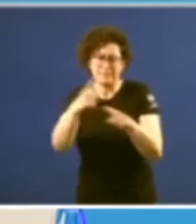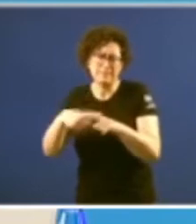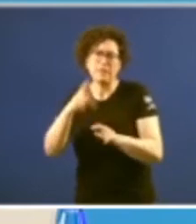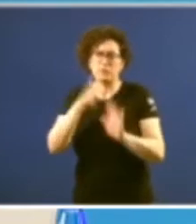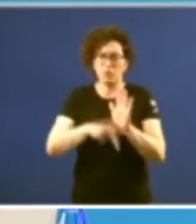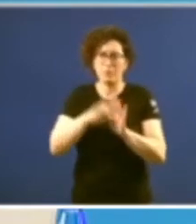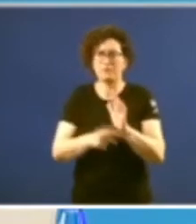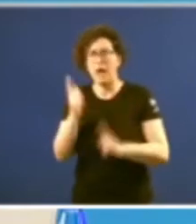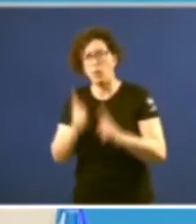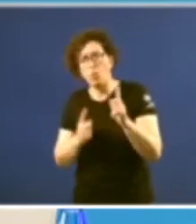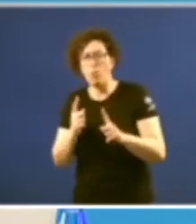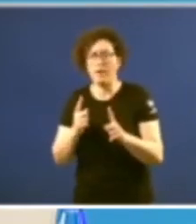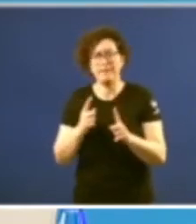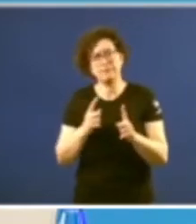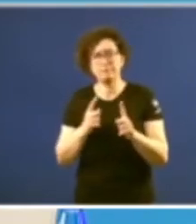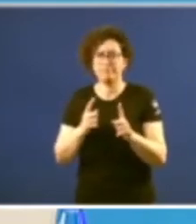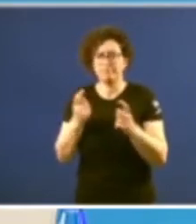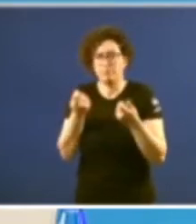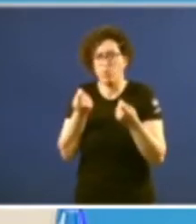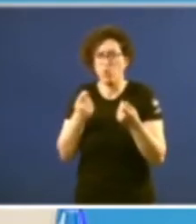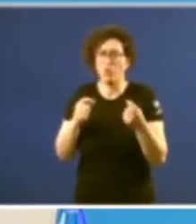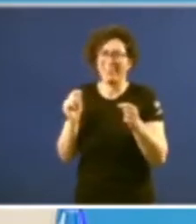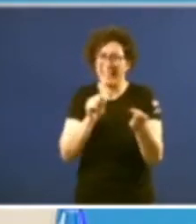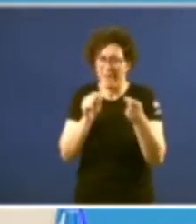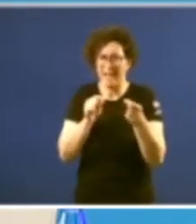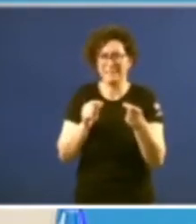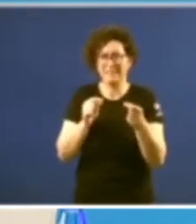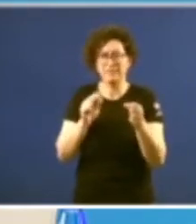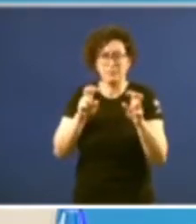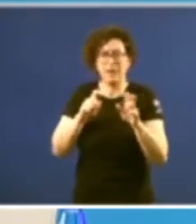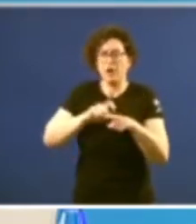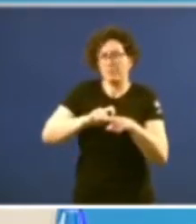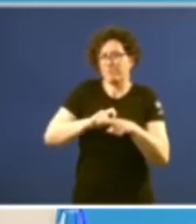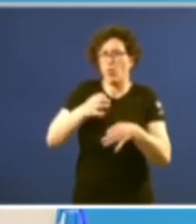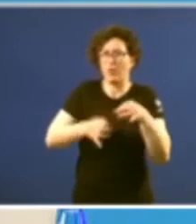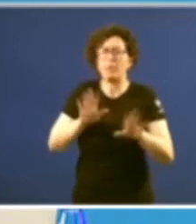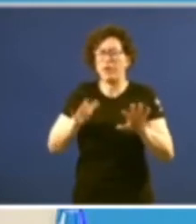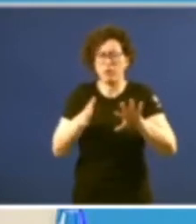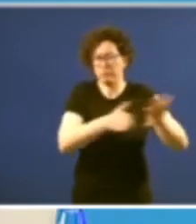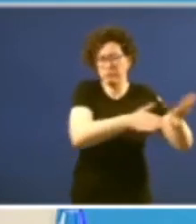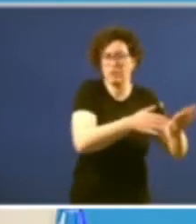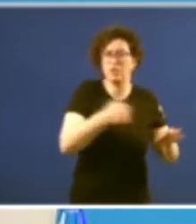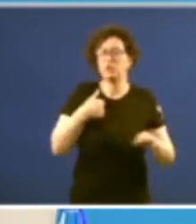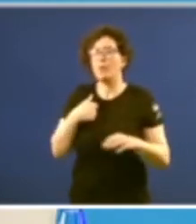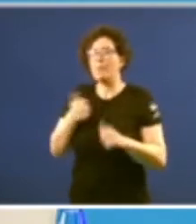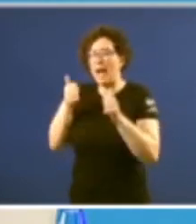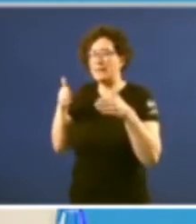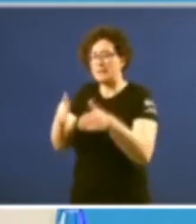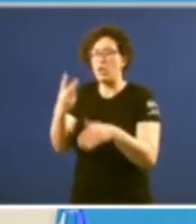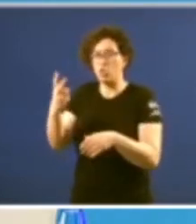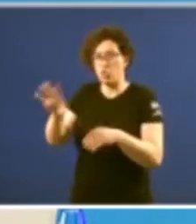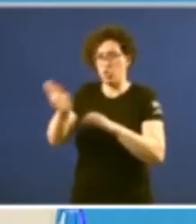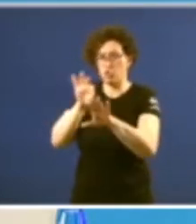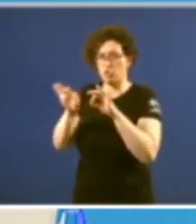ellas bueno pues que han generado cierto debate de carácter jurídico pero no me voy a centrar en esas si quiero hacer alusión a dos